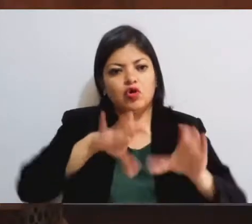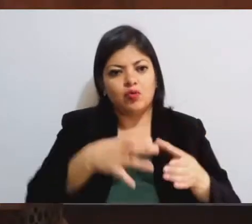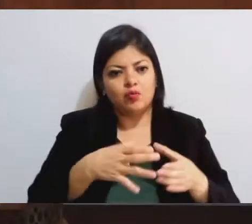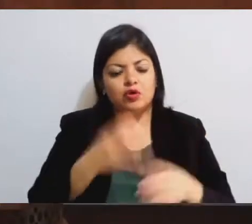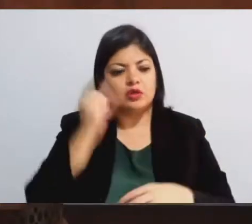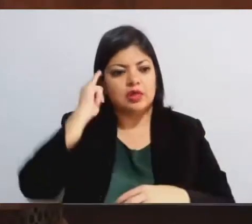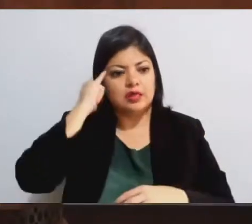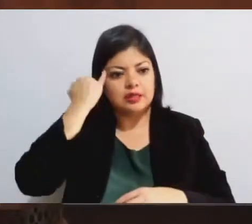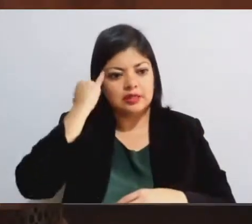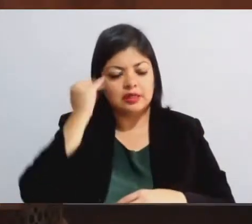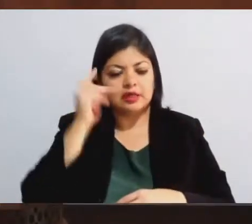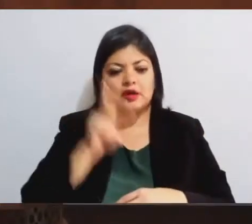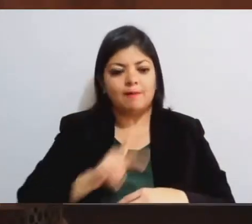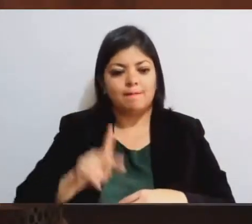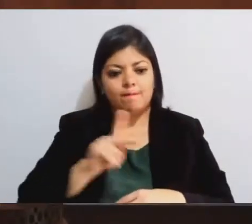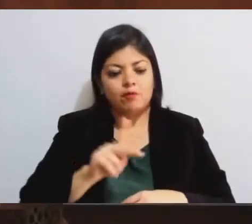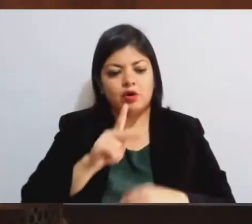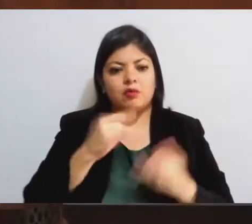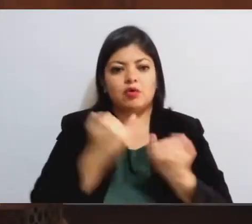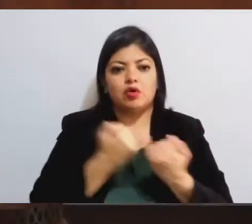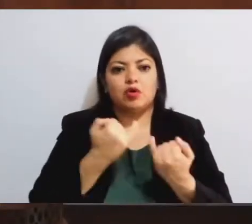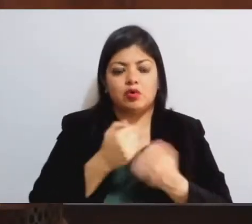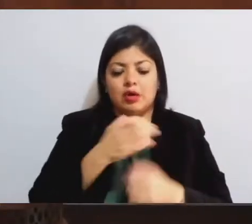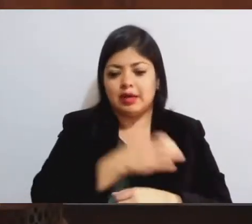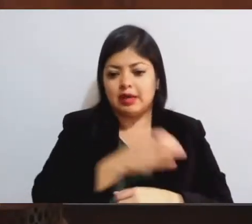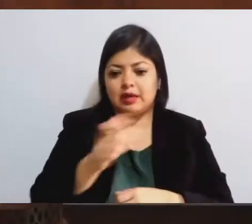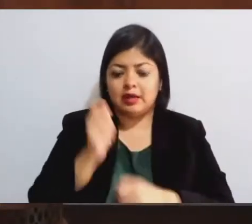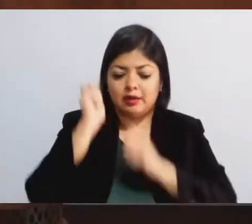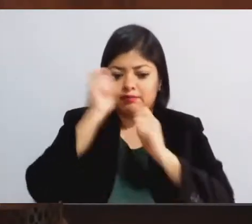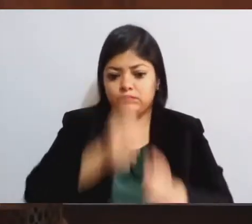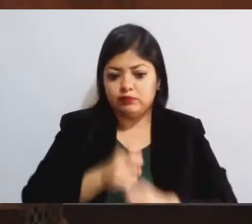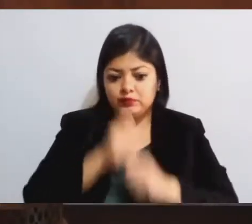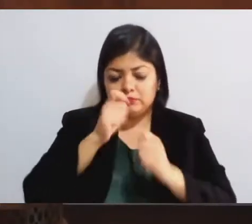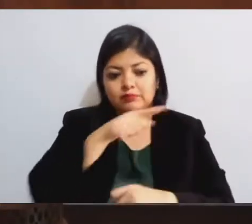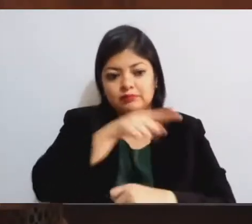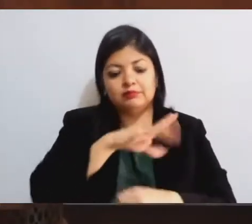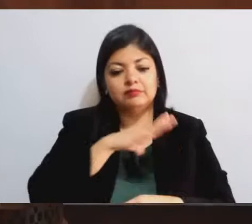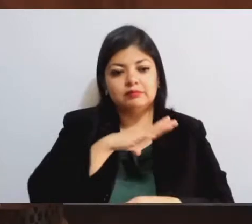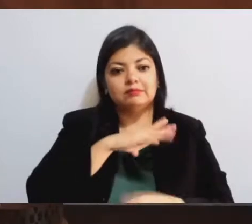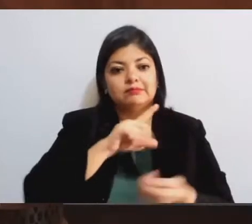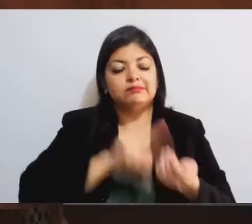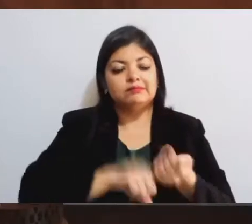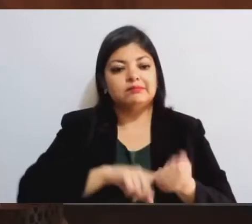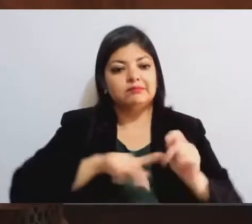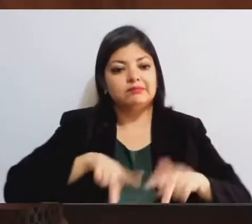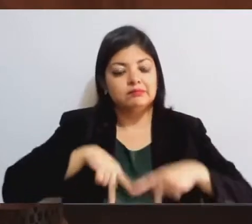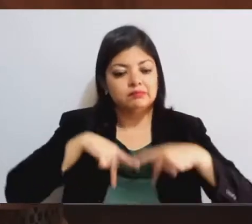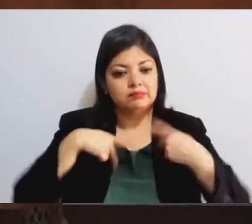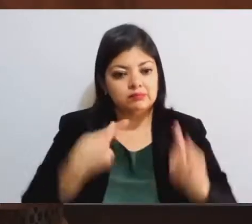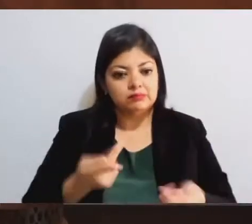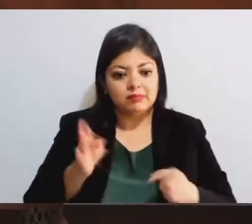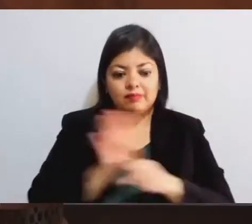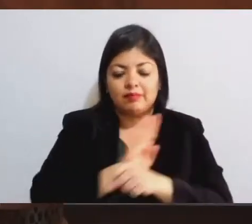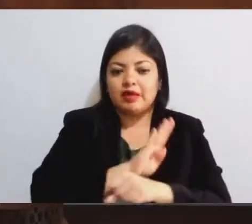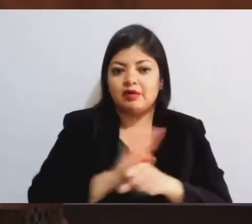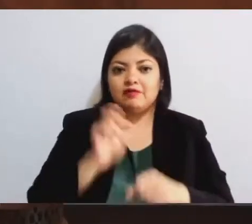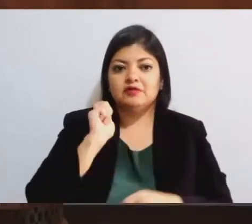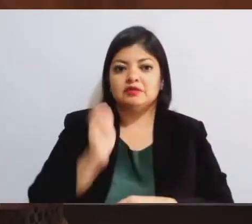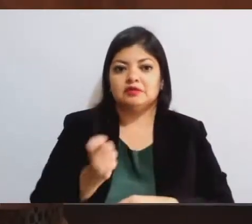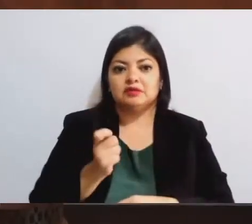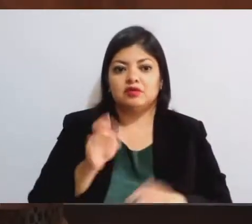indígenas y del sector campesino, susceptibles de acceder al beneficio de la amnistía.